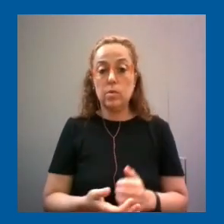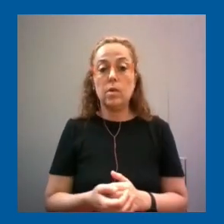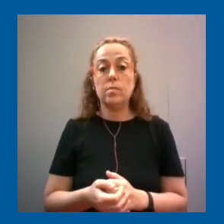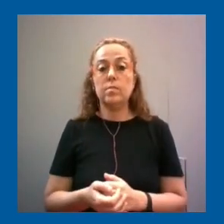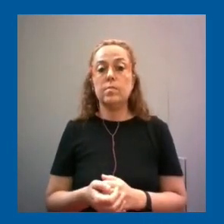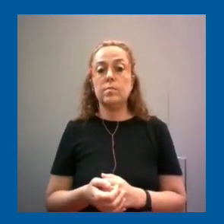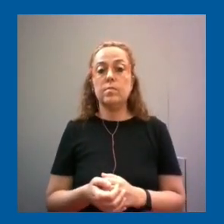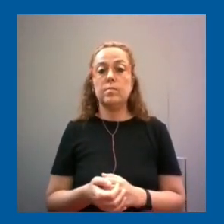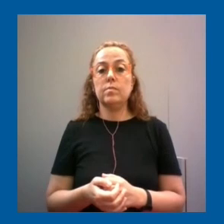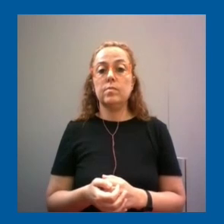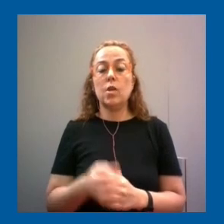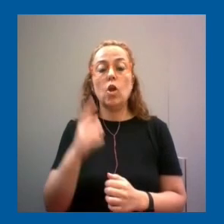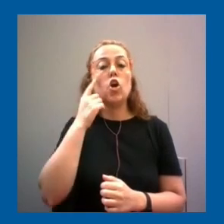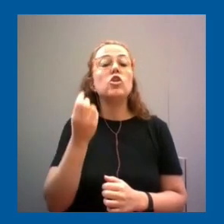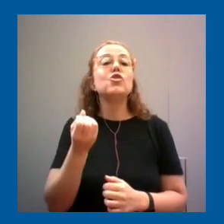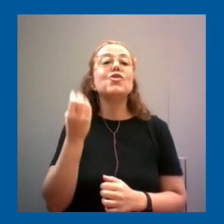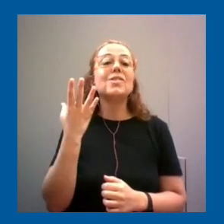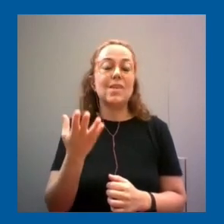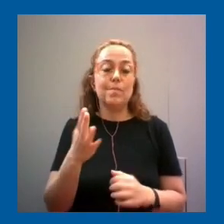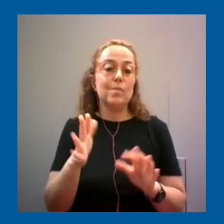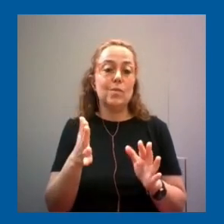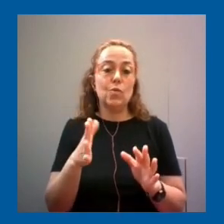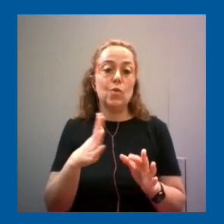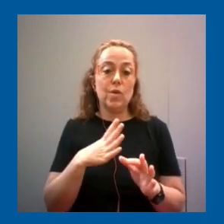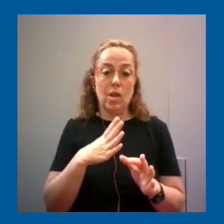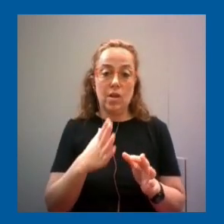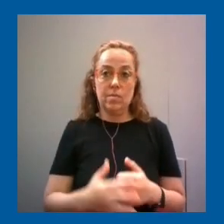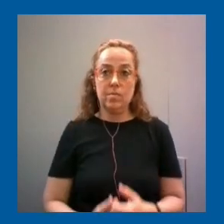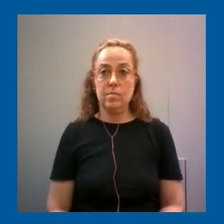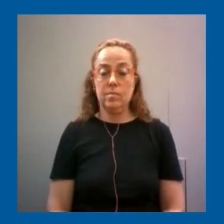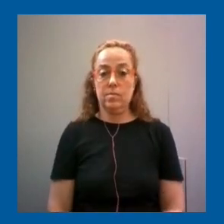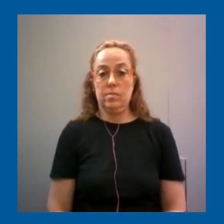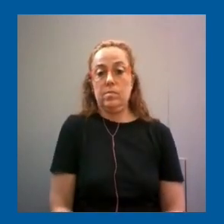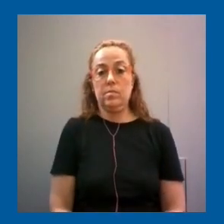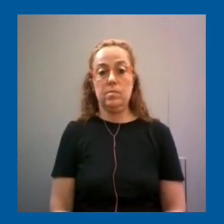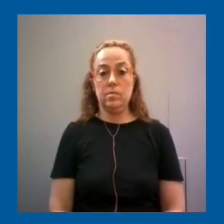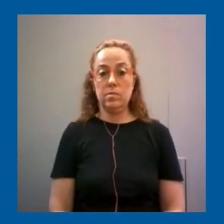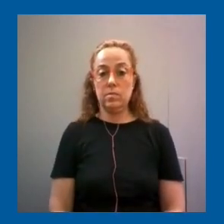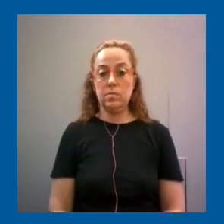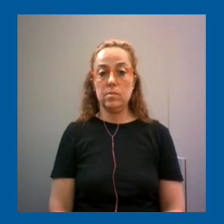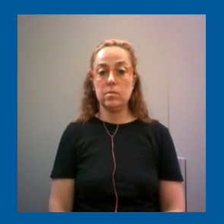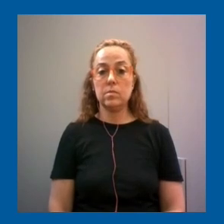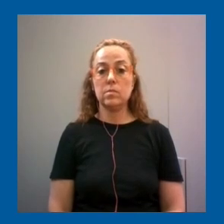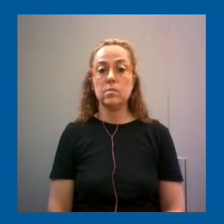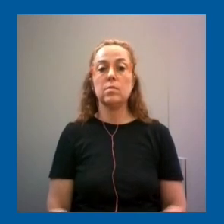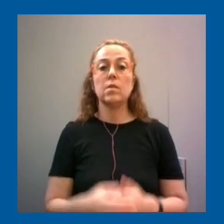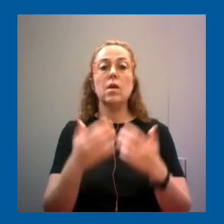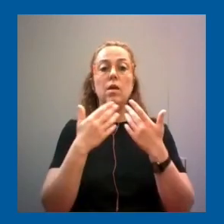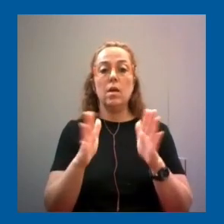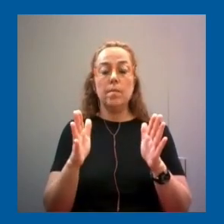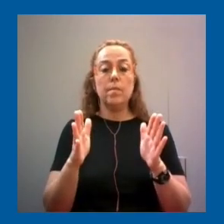lo que son los conceptos clave que se manejan en ese marco. Todo ese marco que es un K12, o sea, va desde inicial hasta